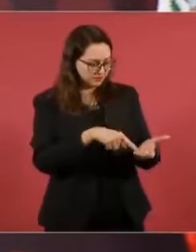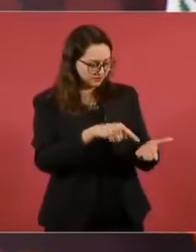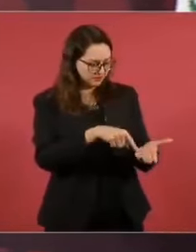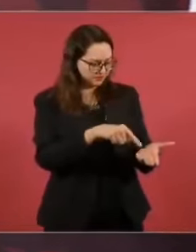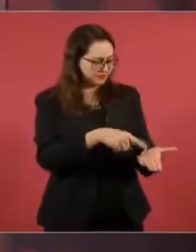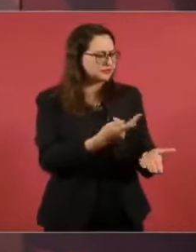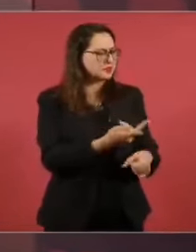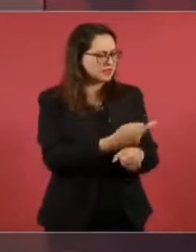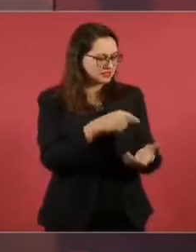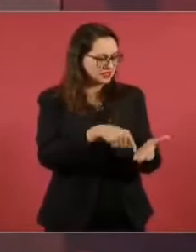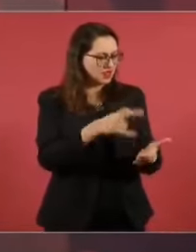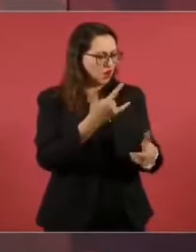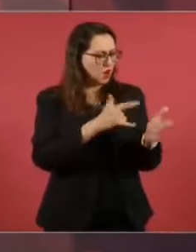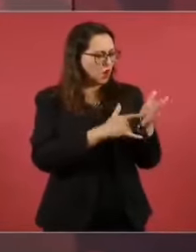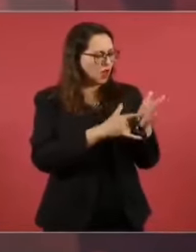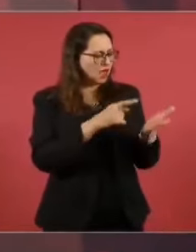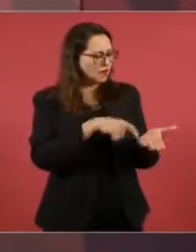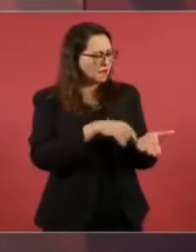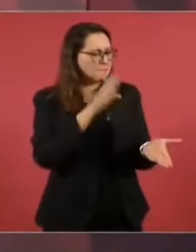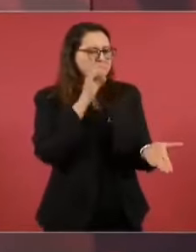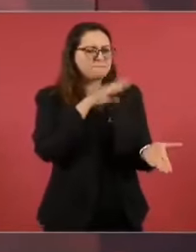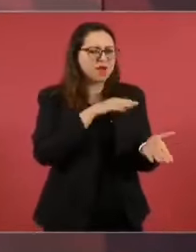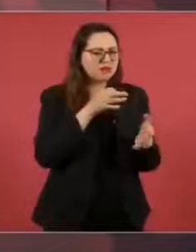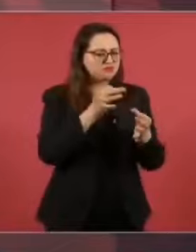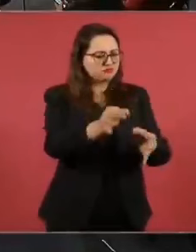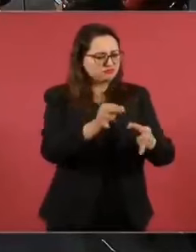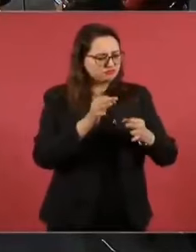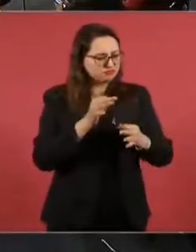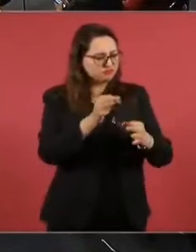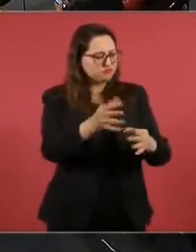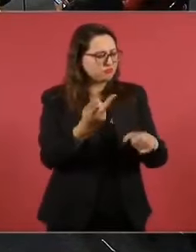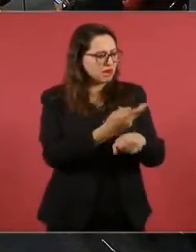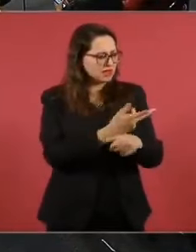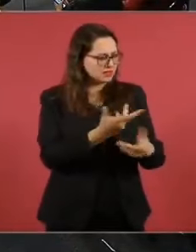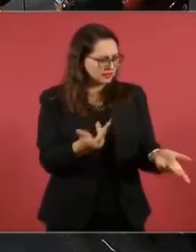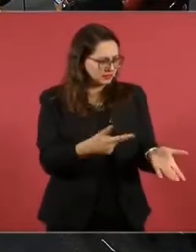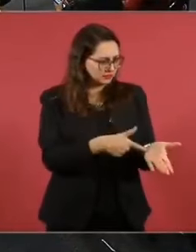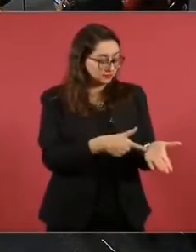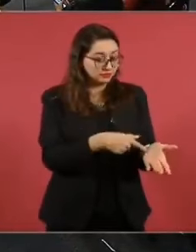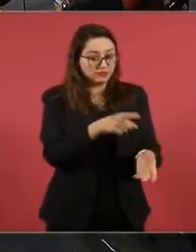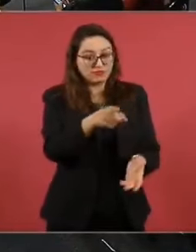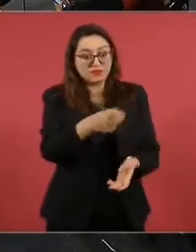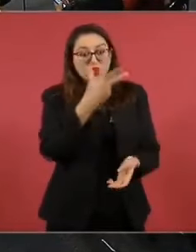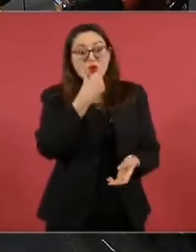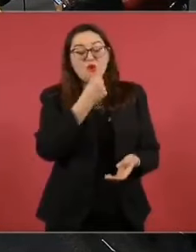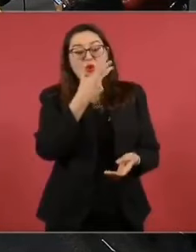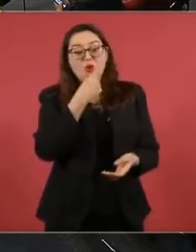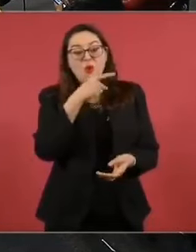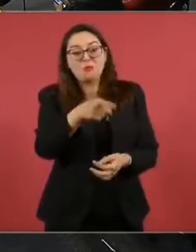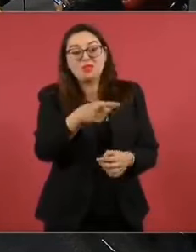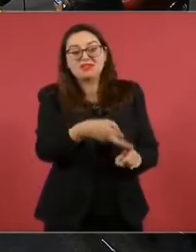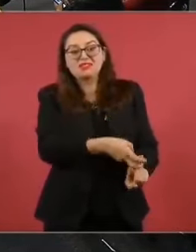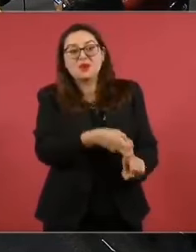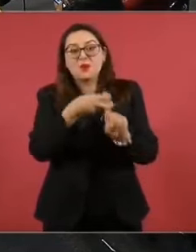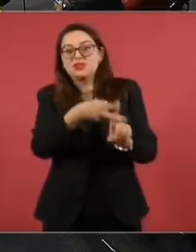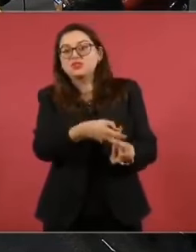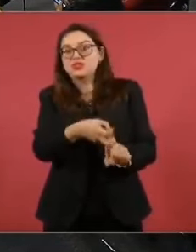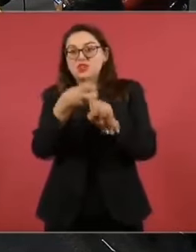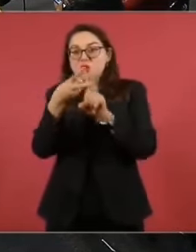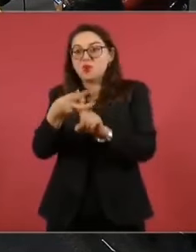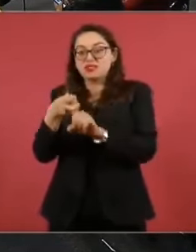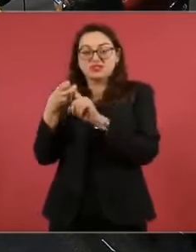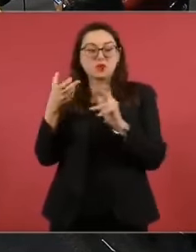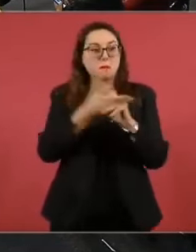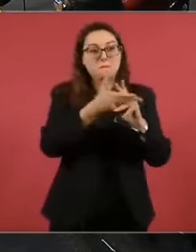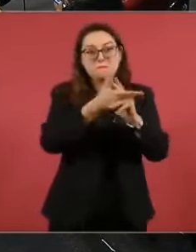explica, porque estamos hablando de un señor que se dedicaba al secuestro, un señor